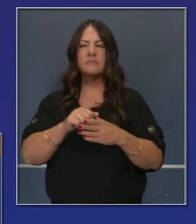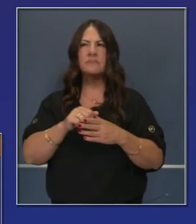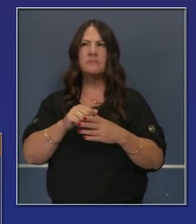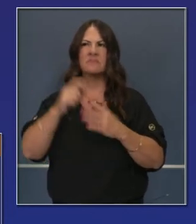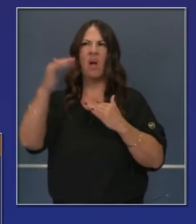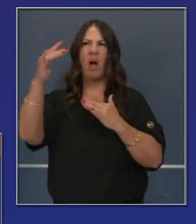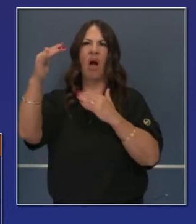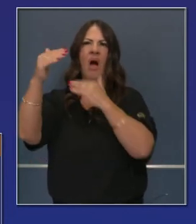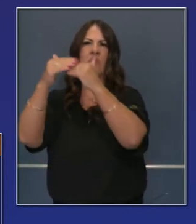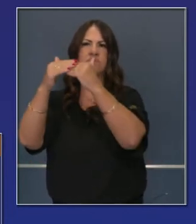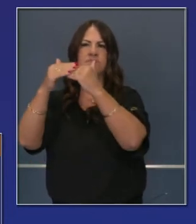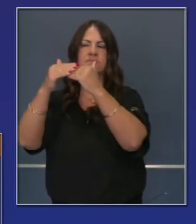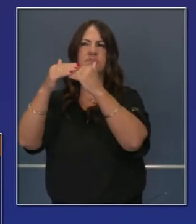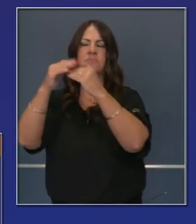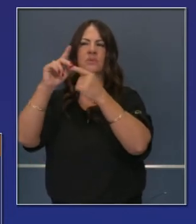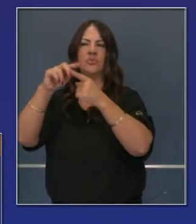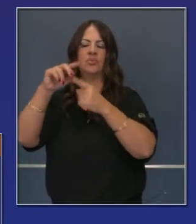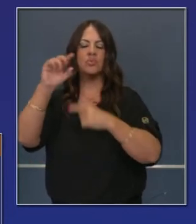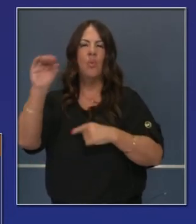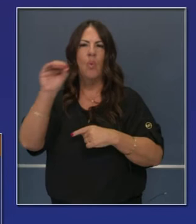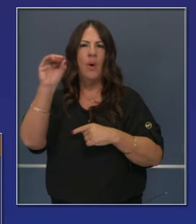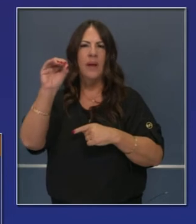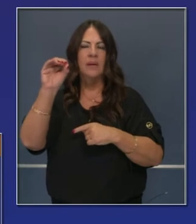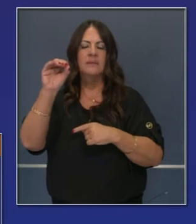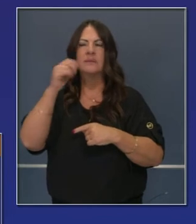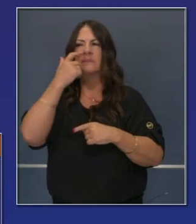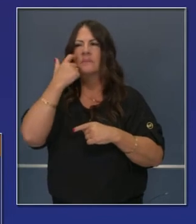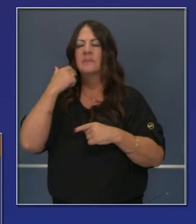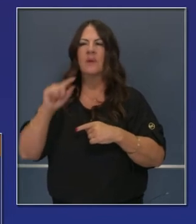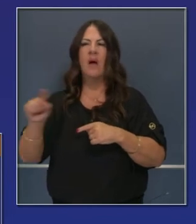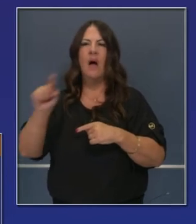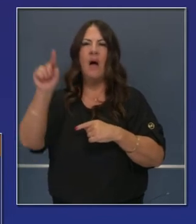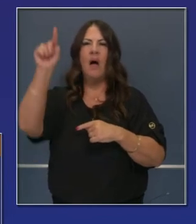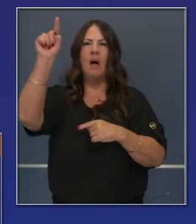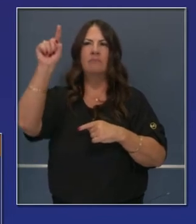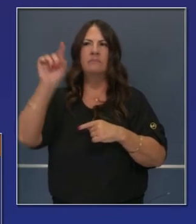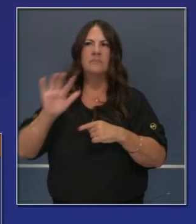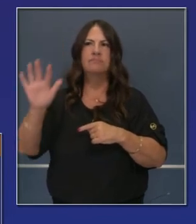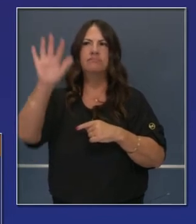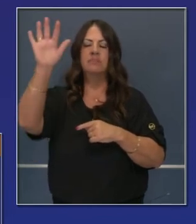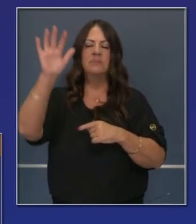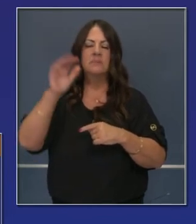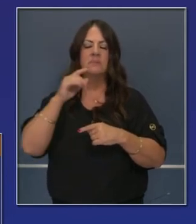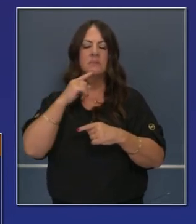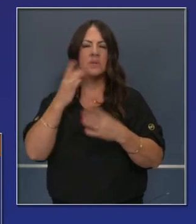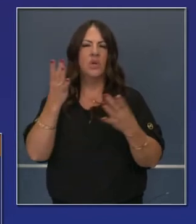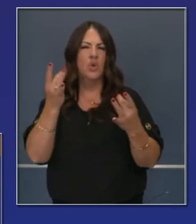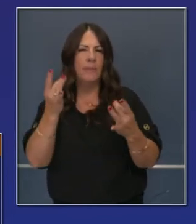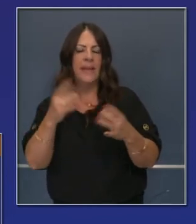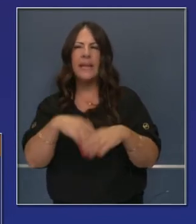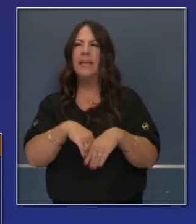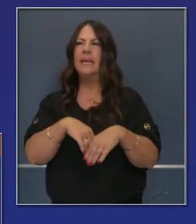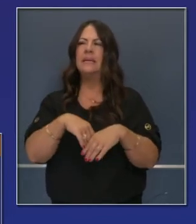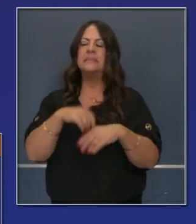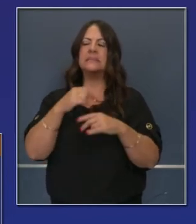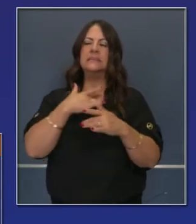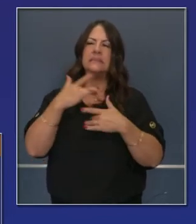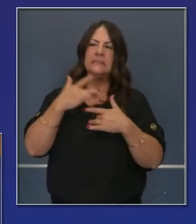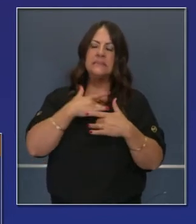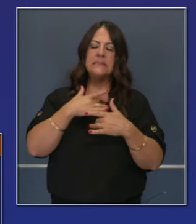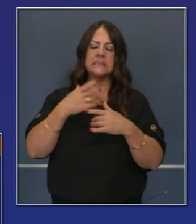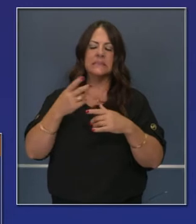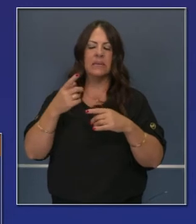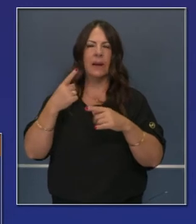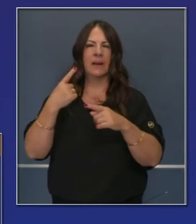estamos en Sacramento hasta la frontera, esperamos que las temperaturas no sean tan altas como en el pasado, pero la humedad